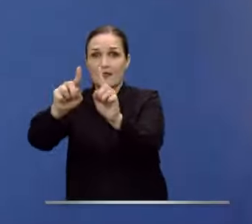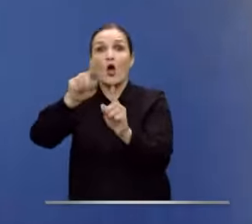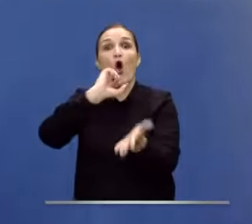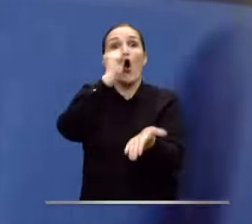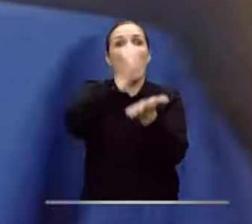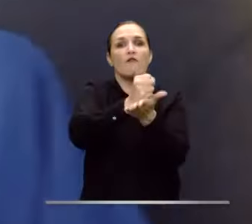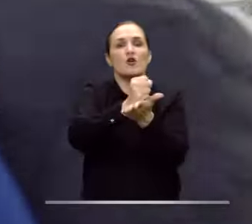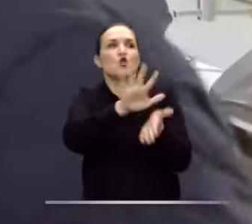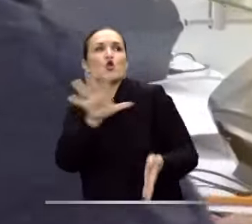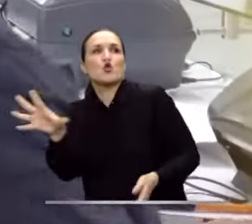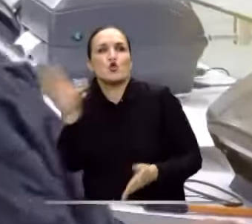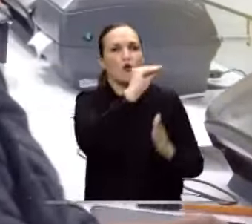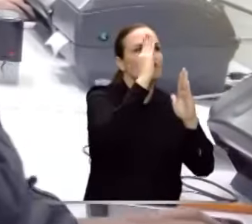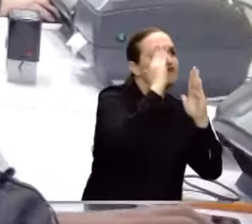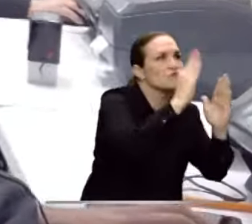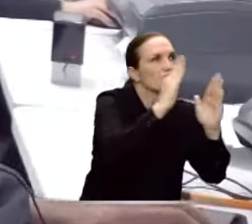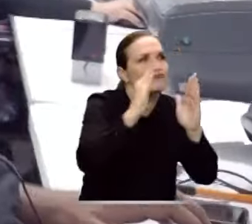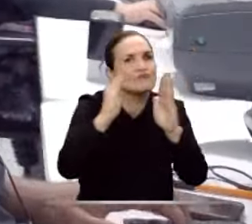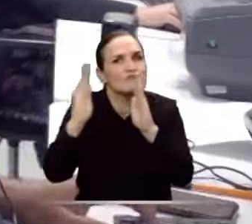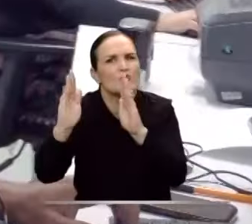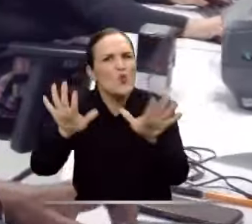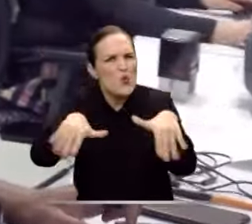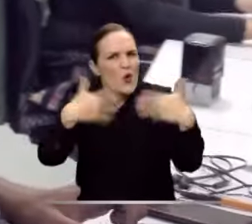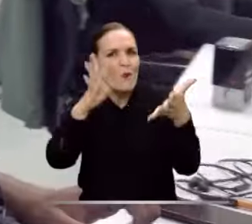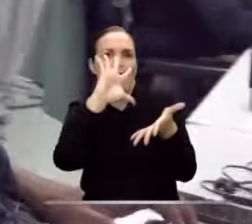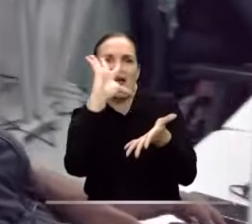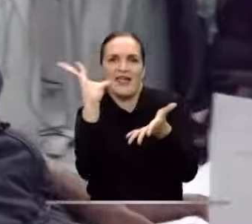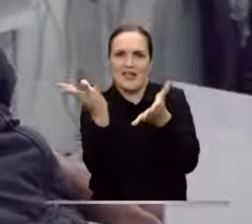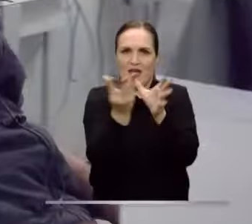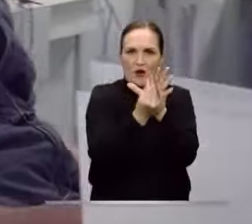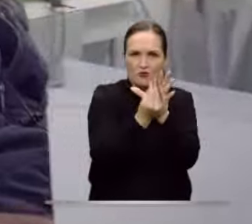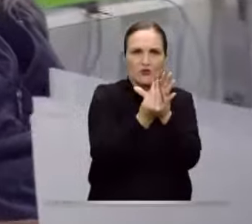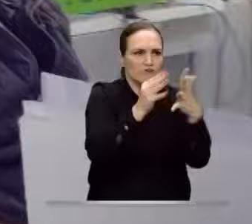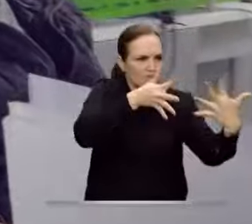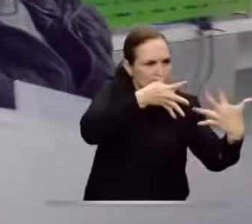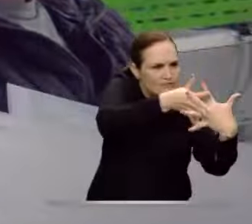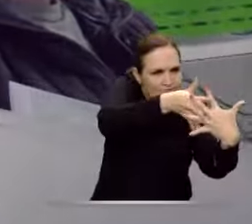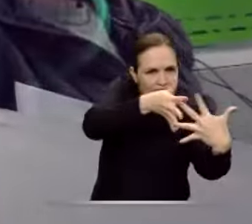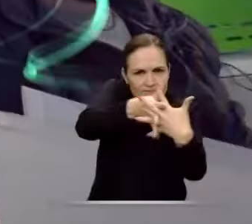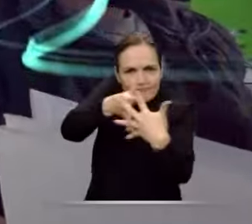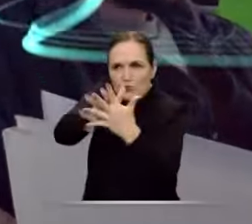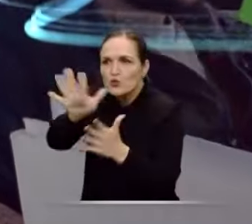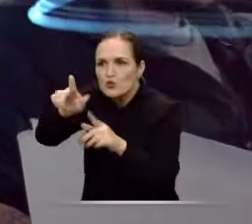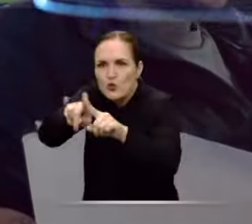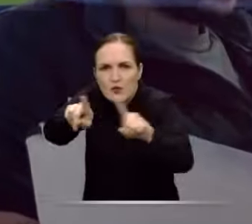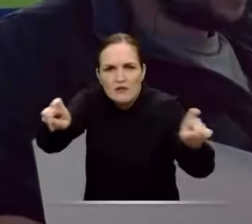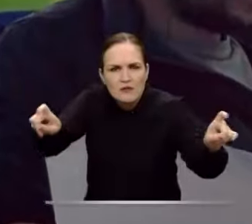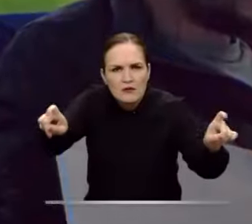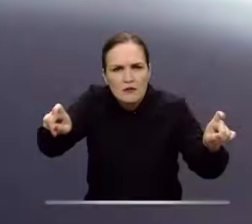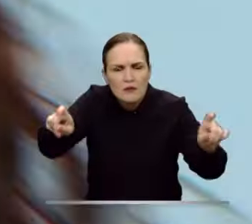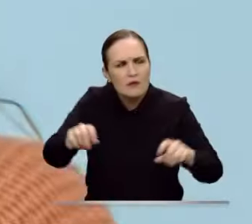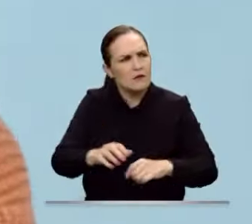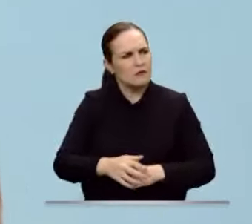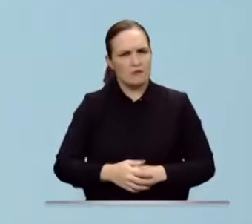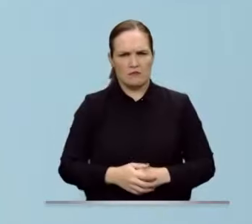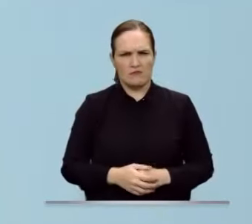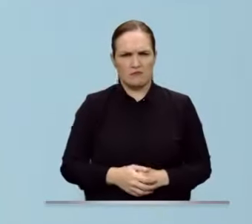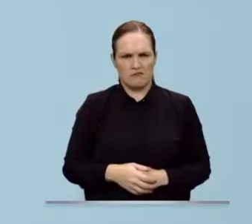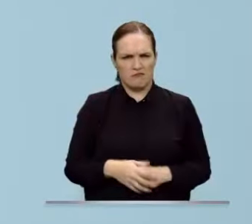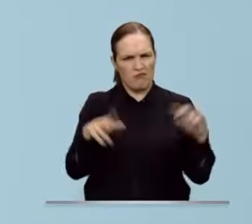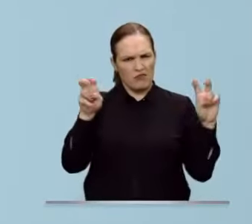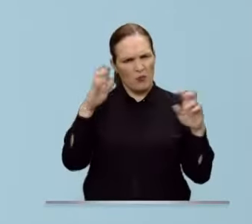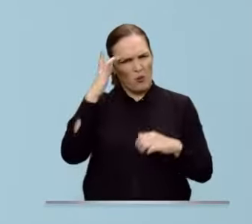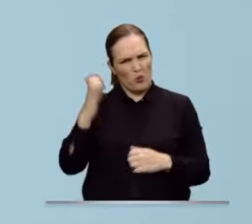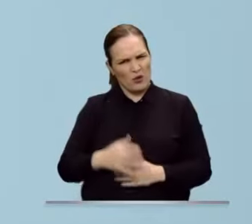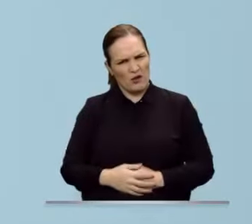cobertura para todas las personas y la inclusión permite generar este acercamiento desde múltiples diversidades. Pero, ¿y